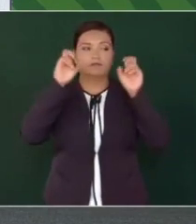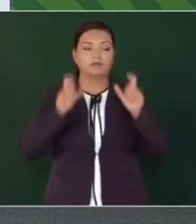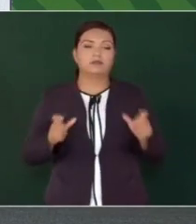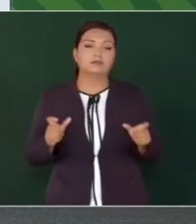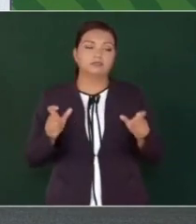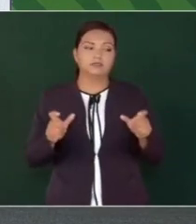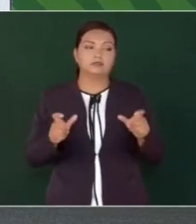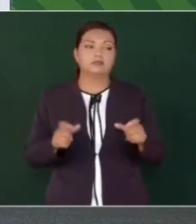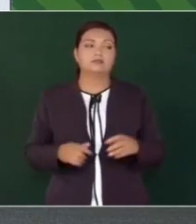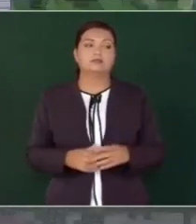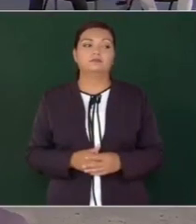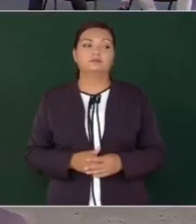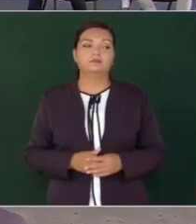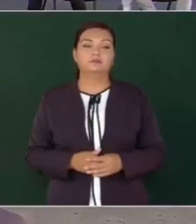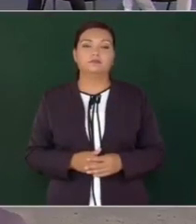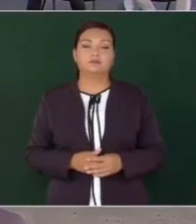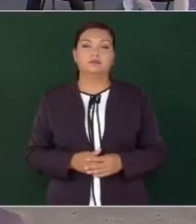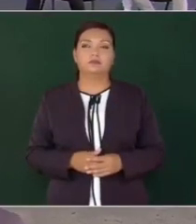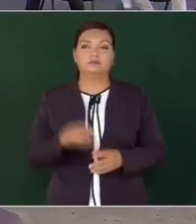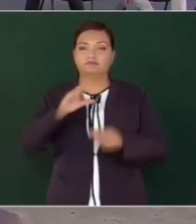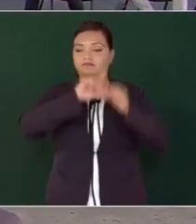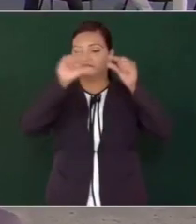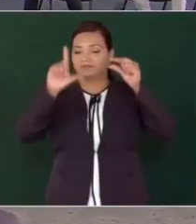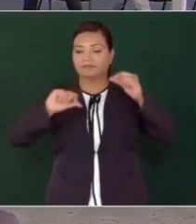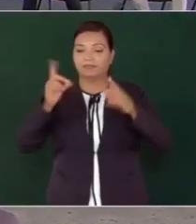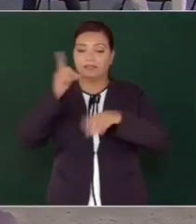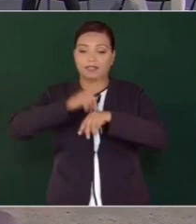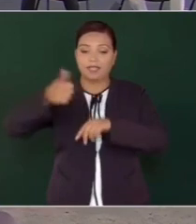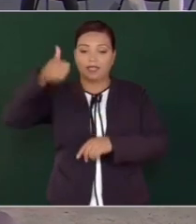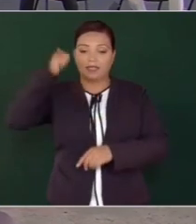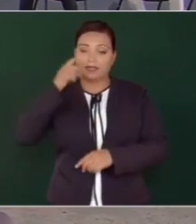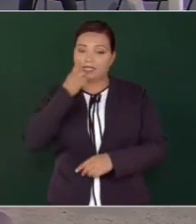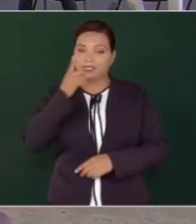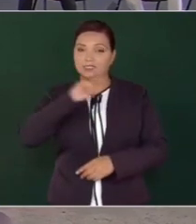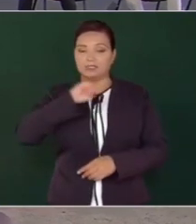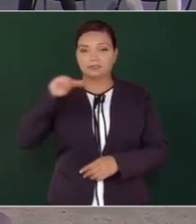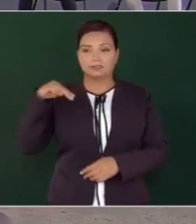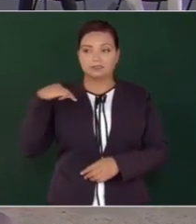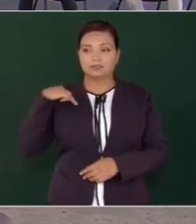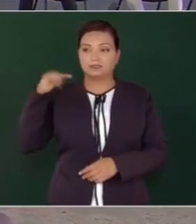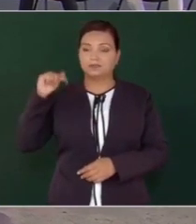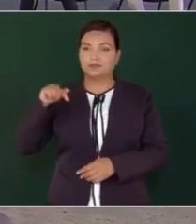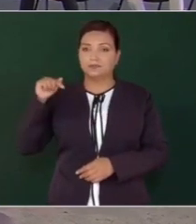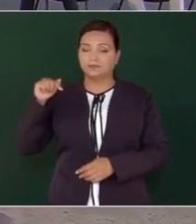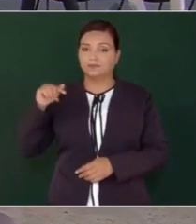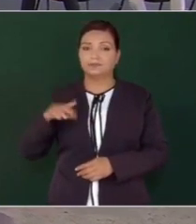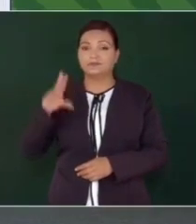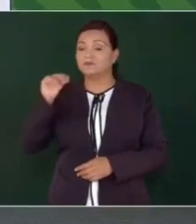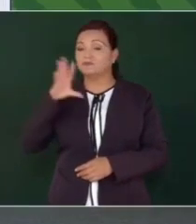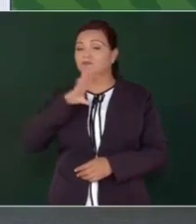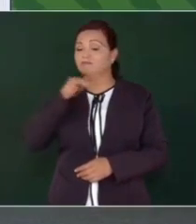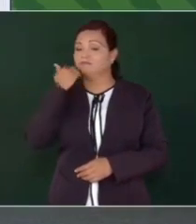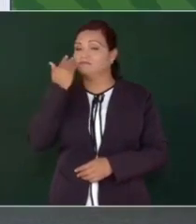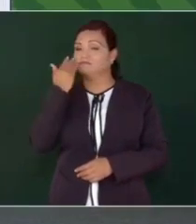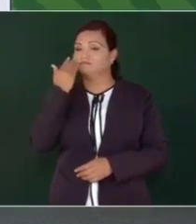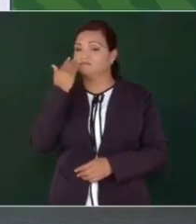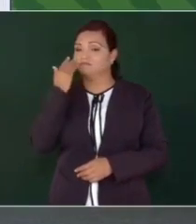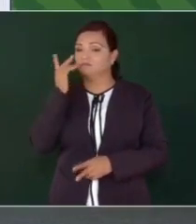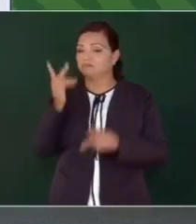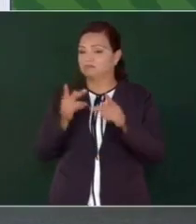seguridad nacional. Ayer decía que nosotros no nos metemos